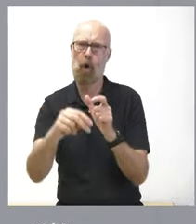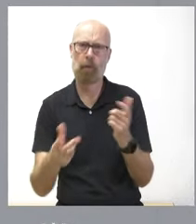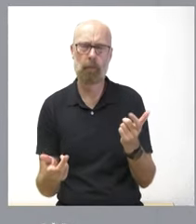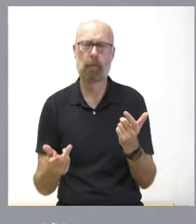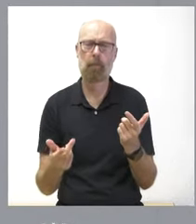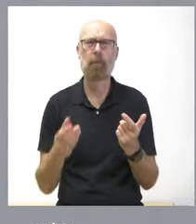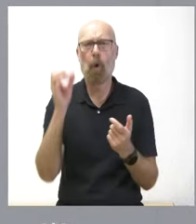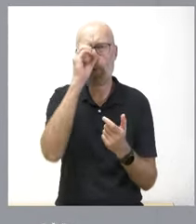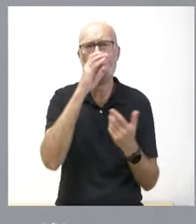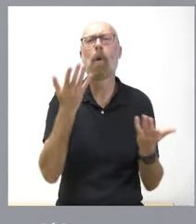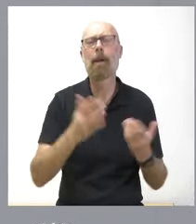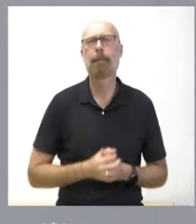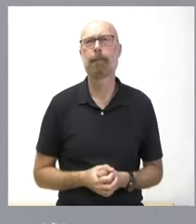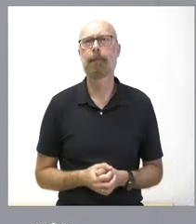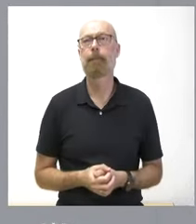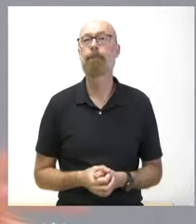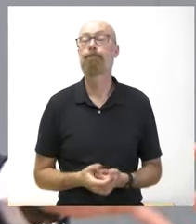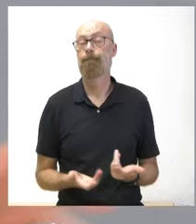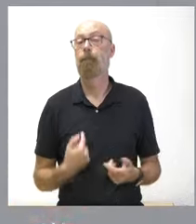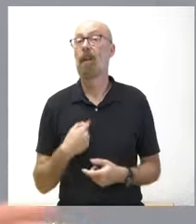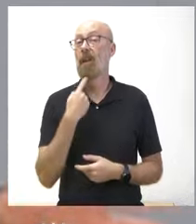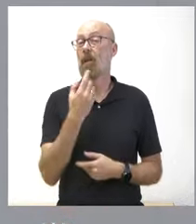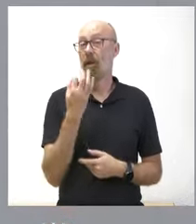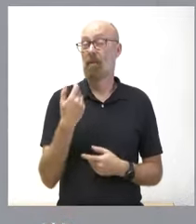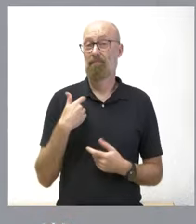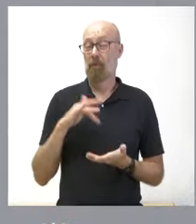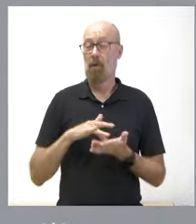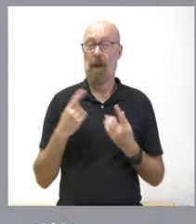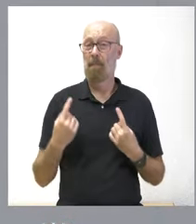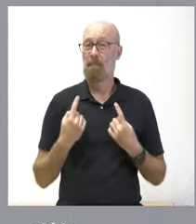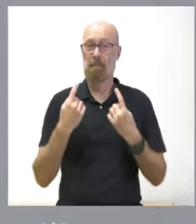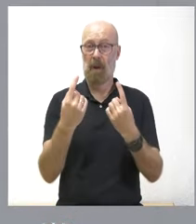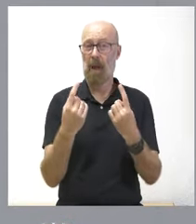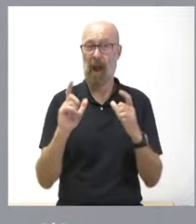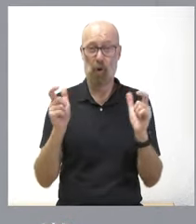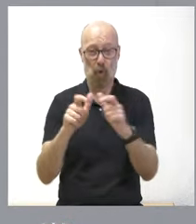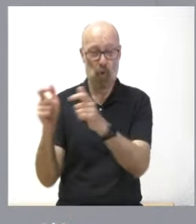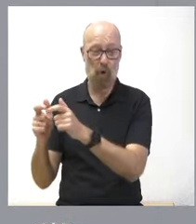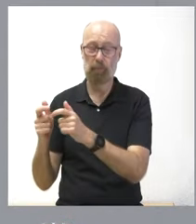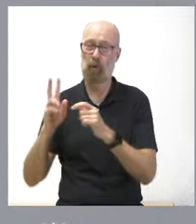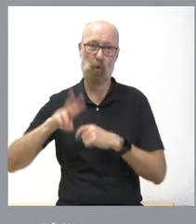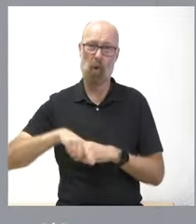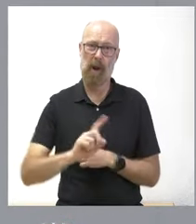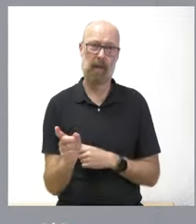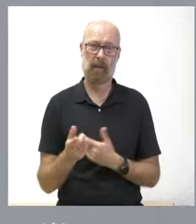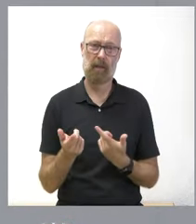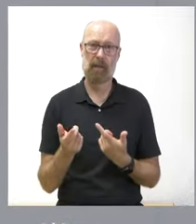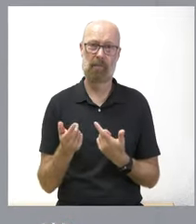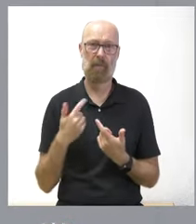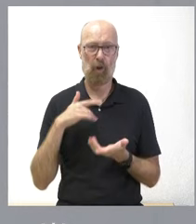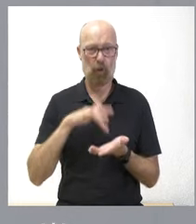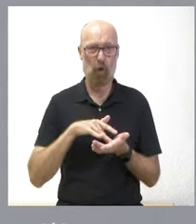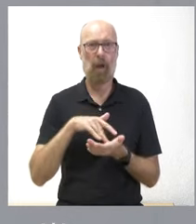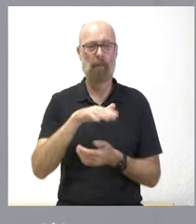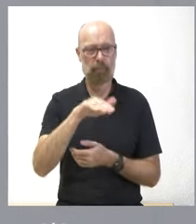Pues, como les digo, no es la primera vez que esta reunión y convocatoria del presidente de la Junta de Castilla y León se produce